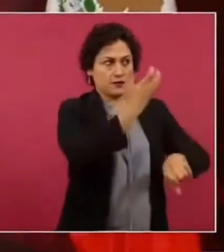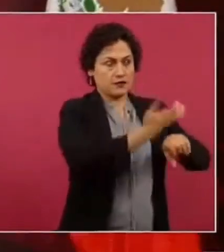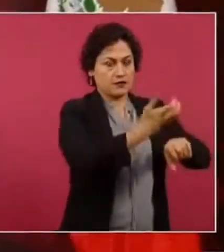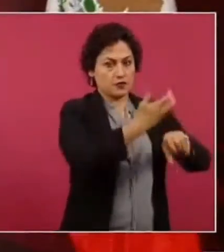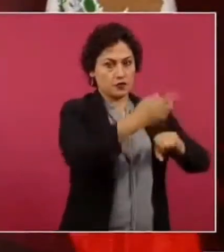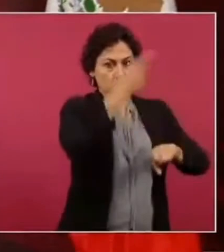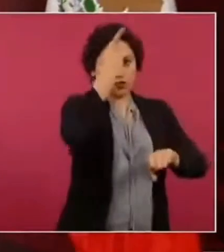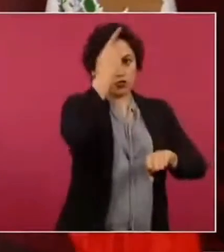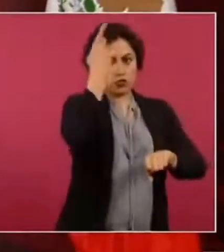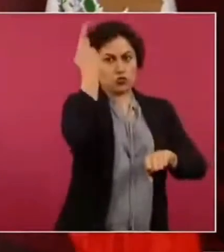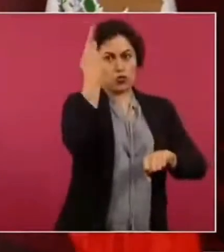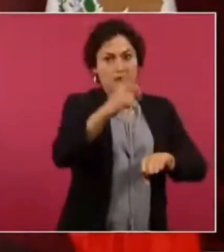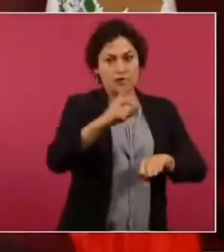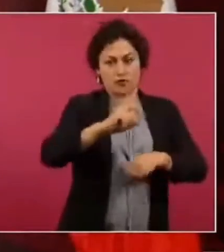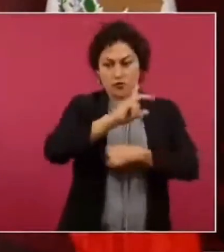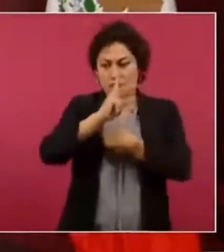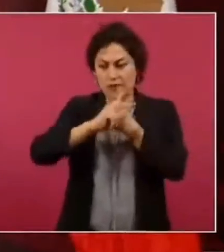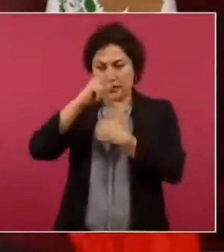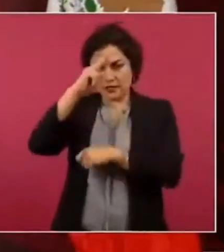pues no